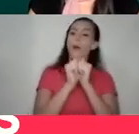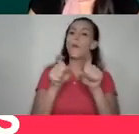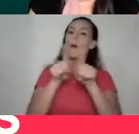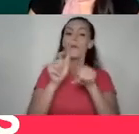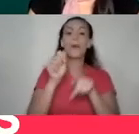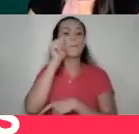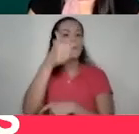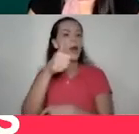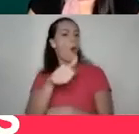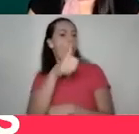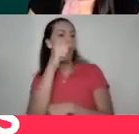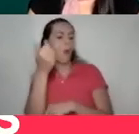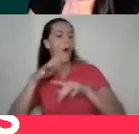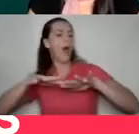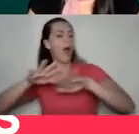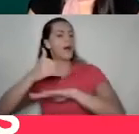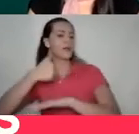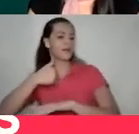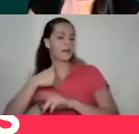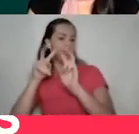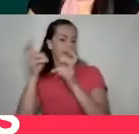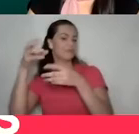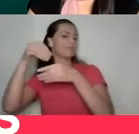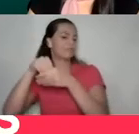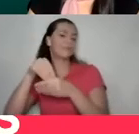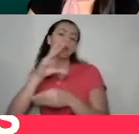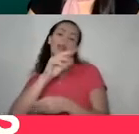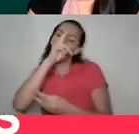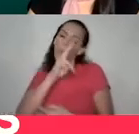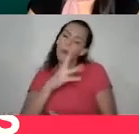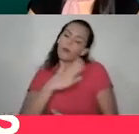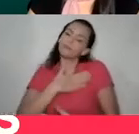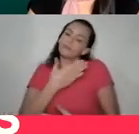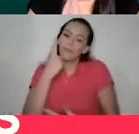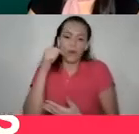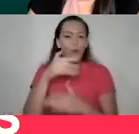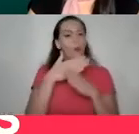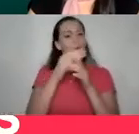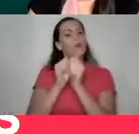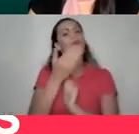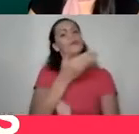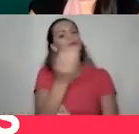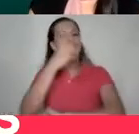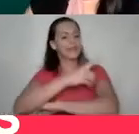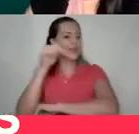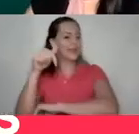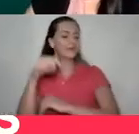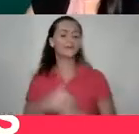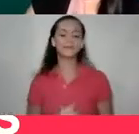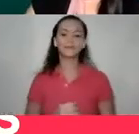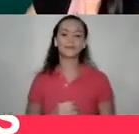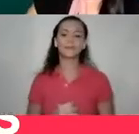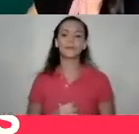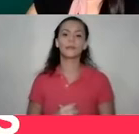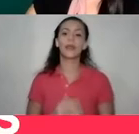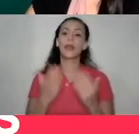otro espacio que vamos a tener al respecto y es un honor y un placer estar acá para compartir con ustedes el día de hoy. Tal vez le doy